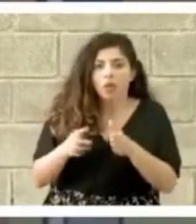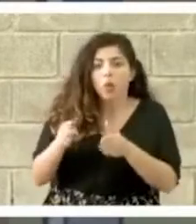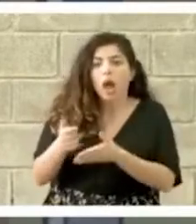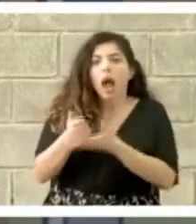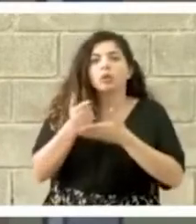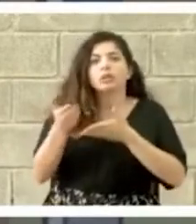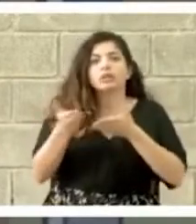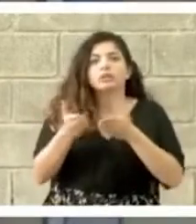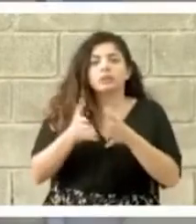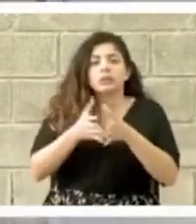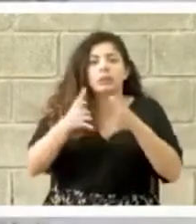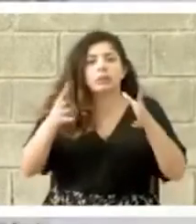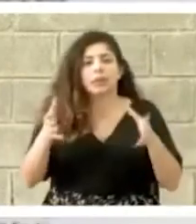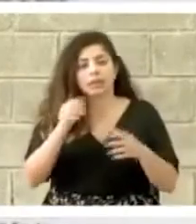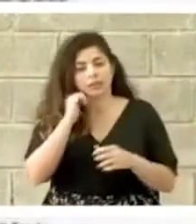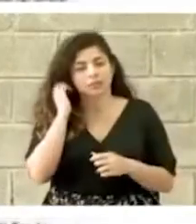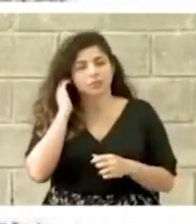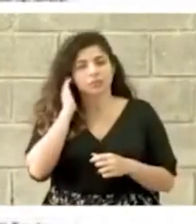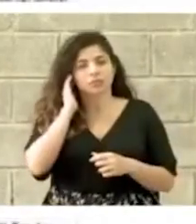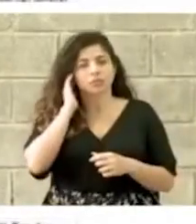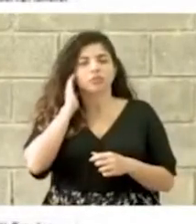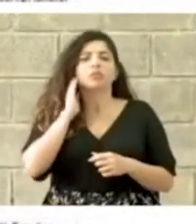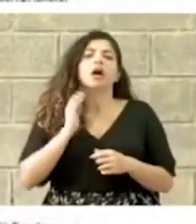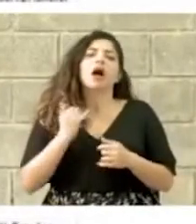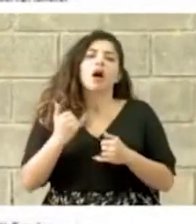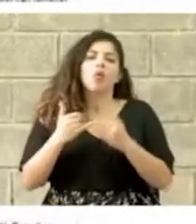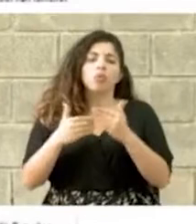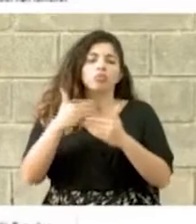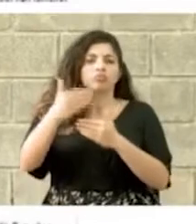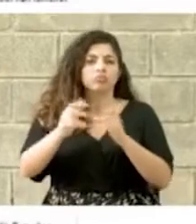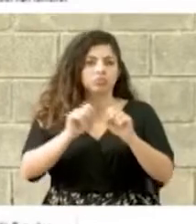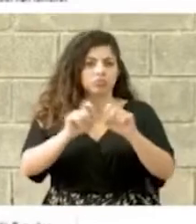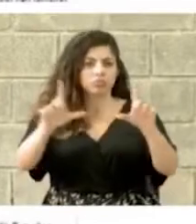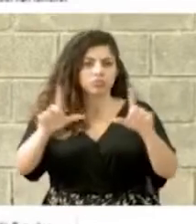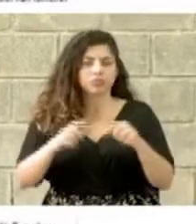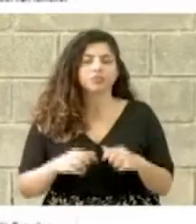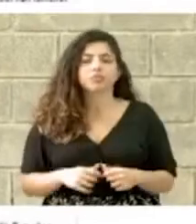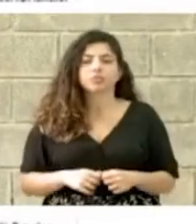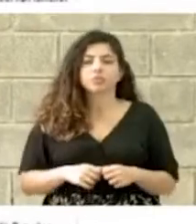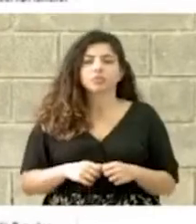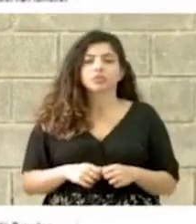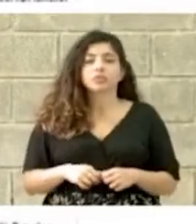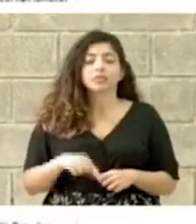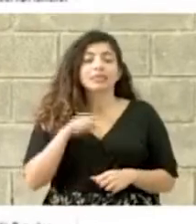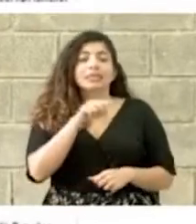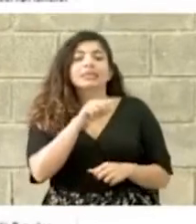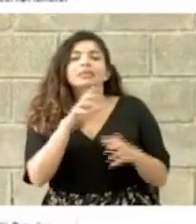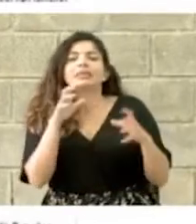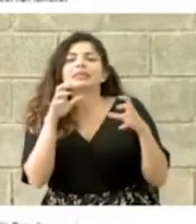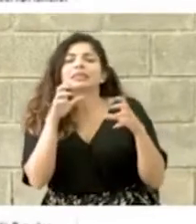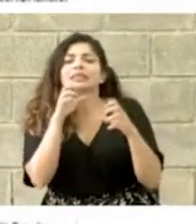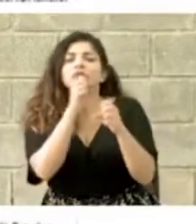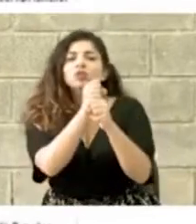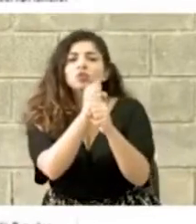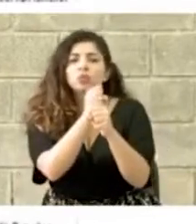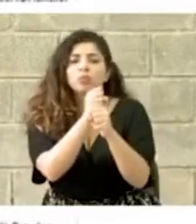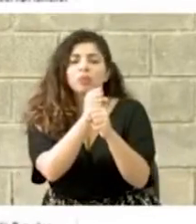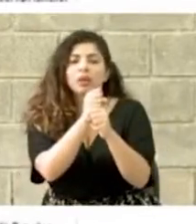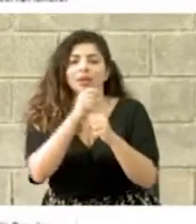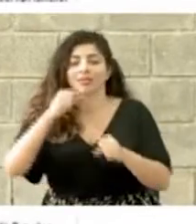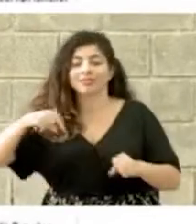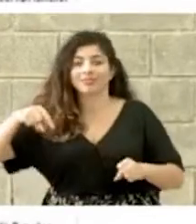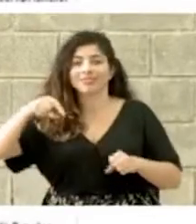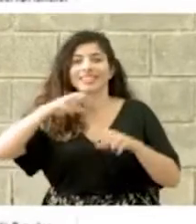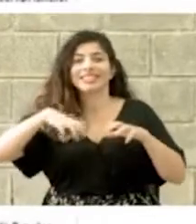los servicios. Vamos a la siguiente filmina. Este es un resumen del estado de esas